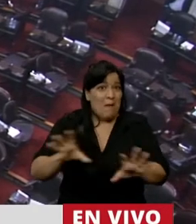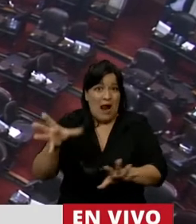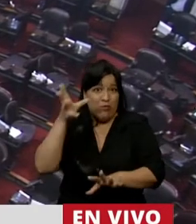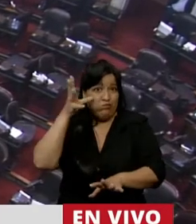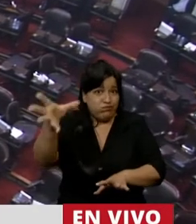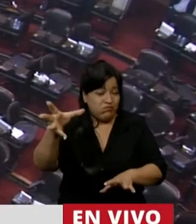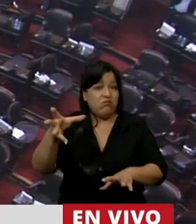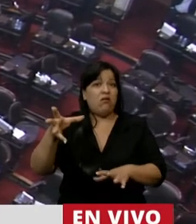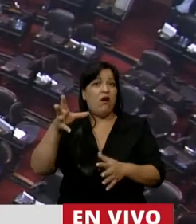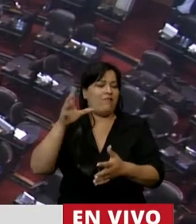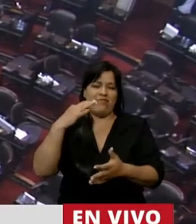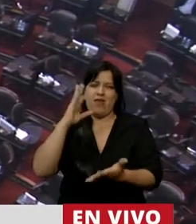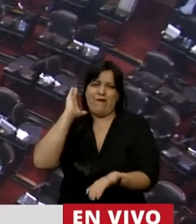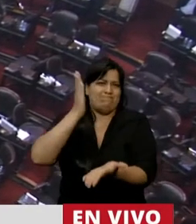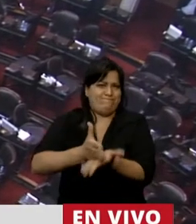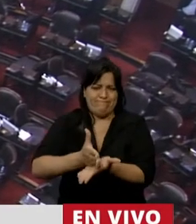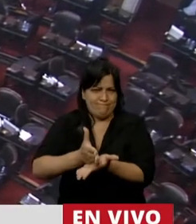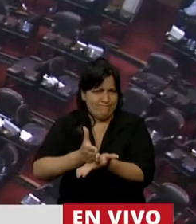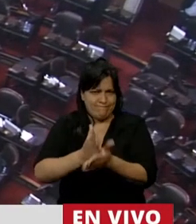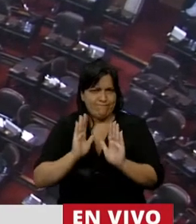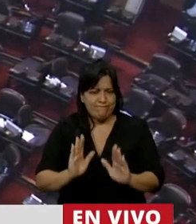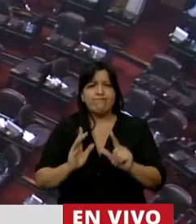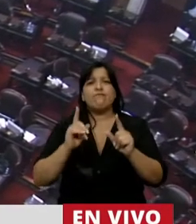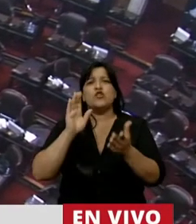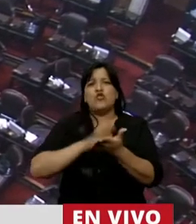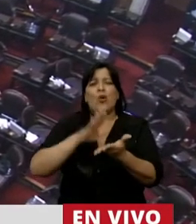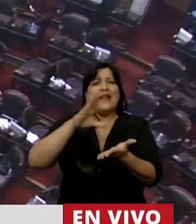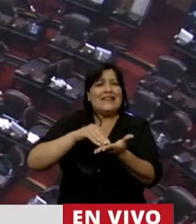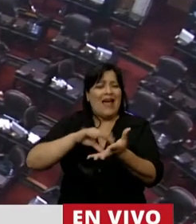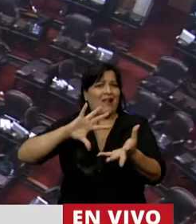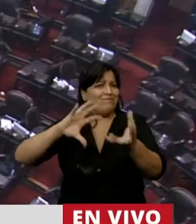el patrimonio individual y o colectivo en materia de tierras afectadas.